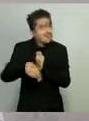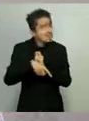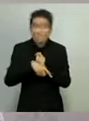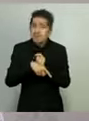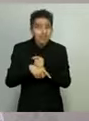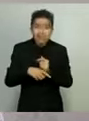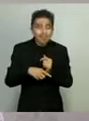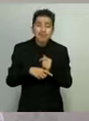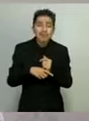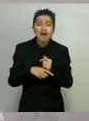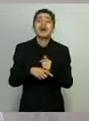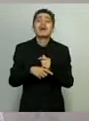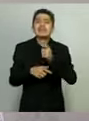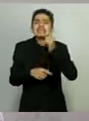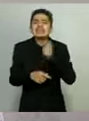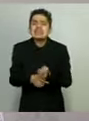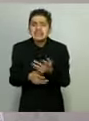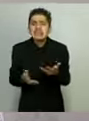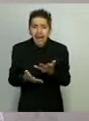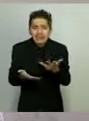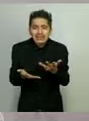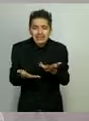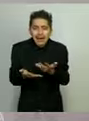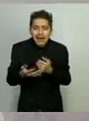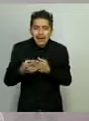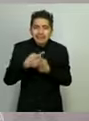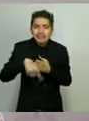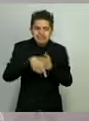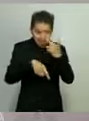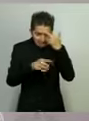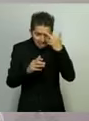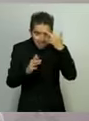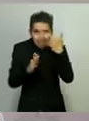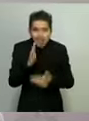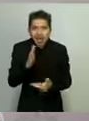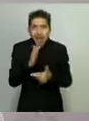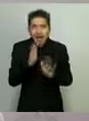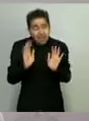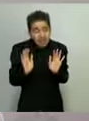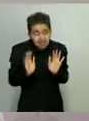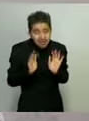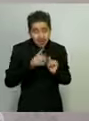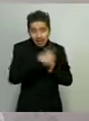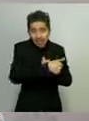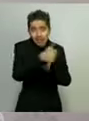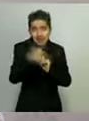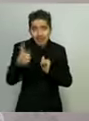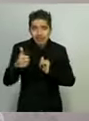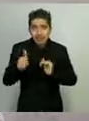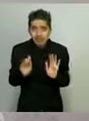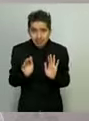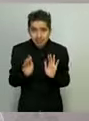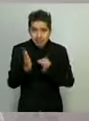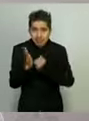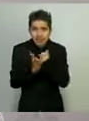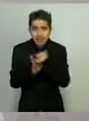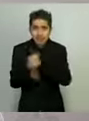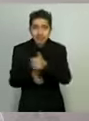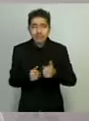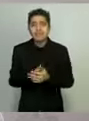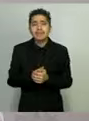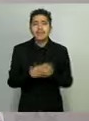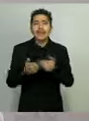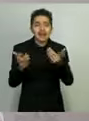corresponde a la conducta y responsabilidad de cada quien. Finalmente, amigas,